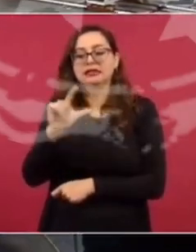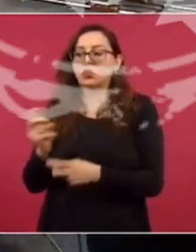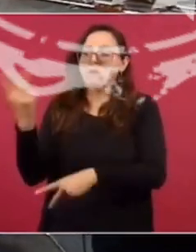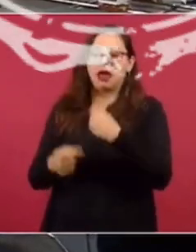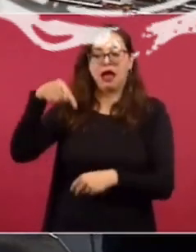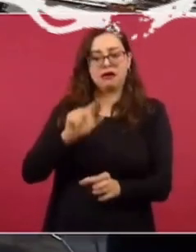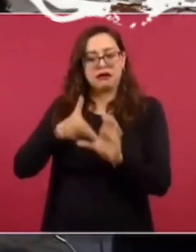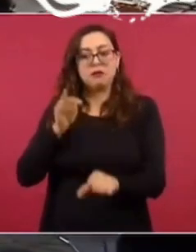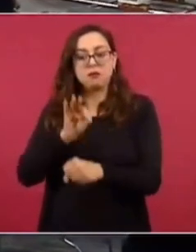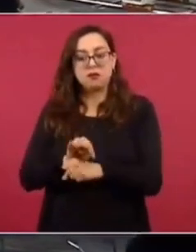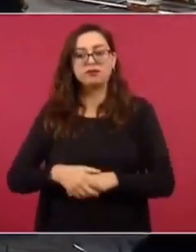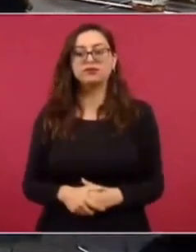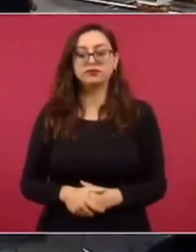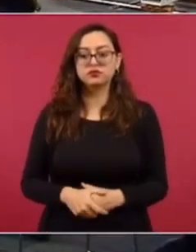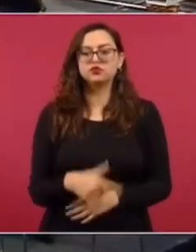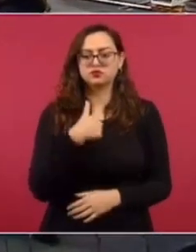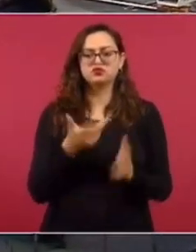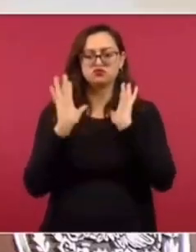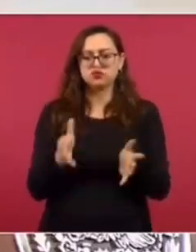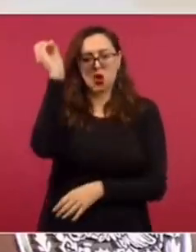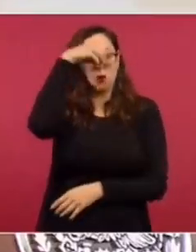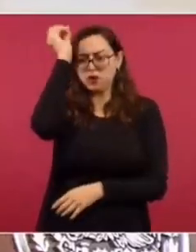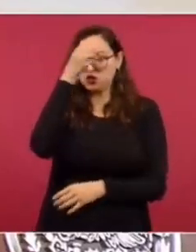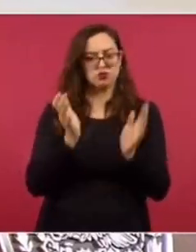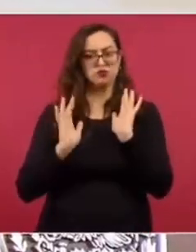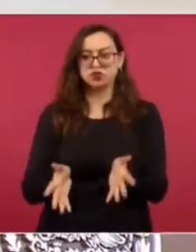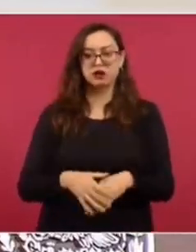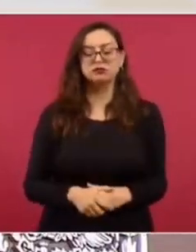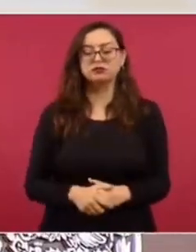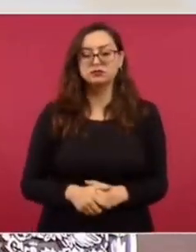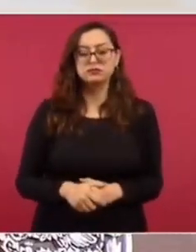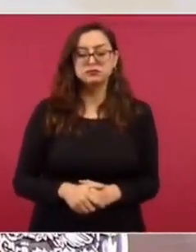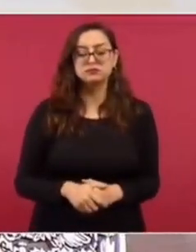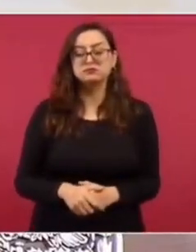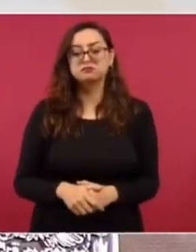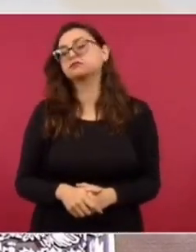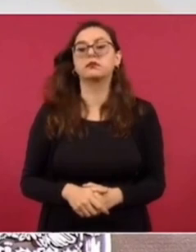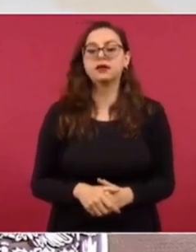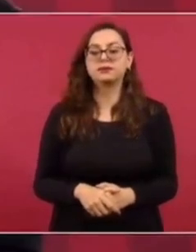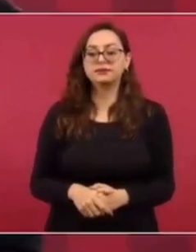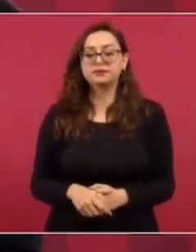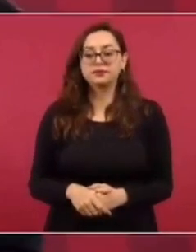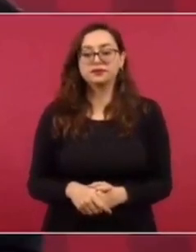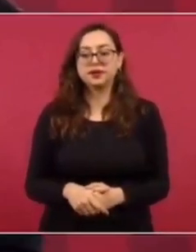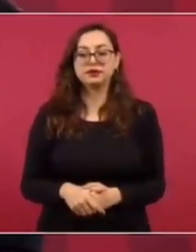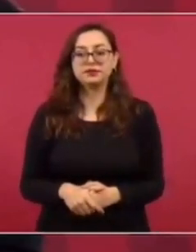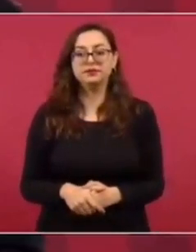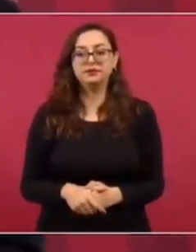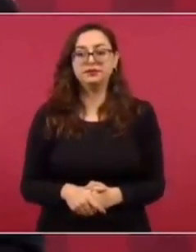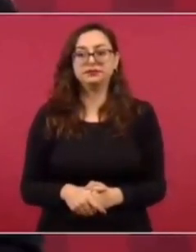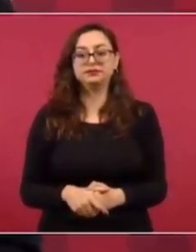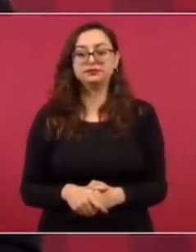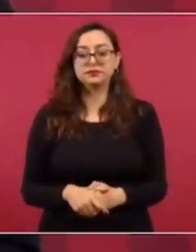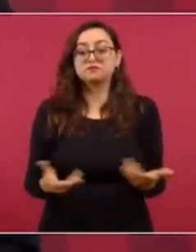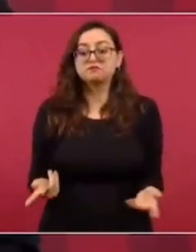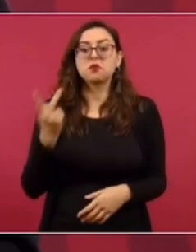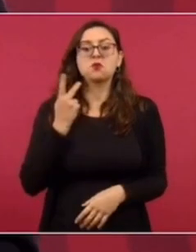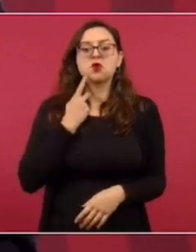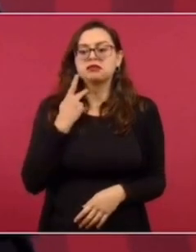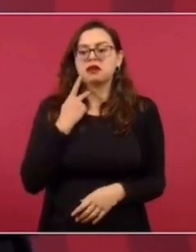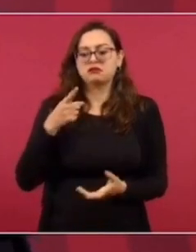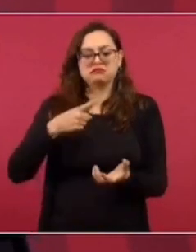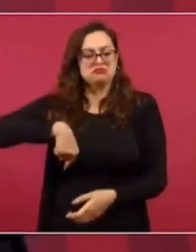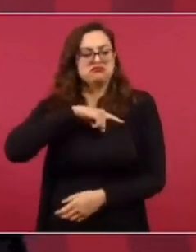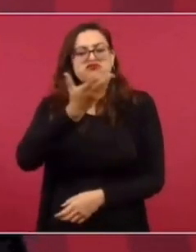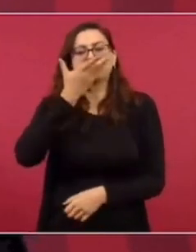Yo ya fijé mi postura desde ayer. La política exterior de México tiene como principio la no intervención y la autodeterminación